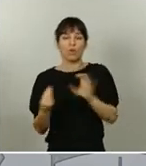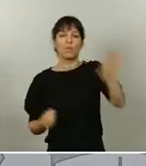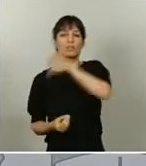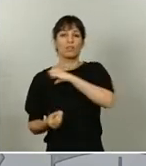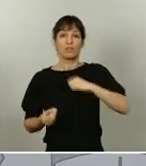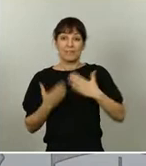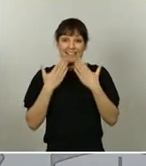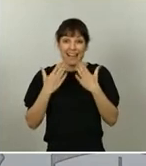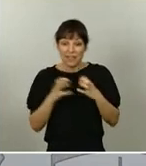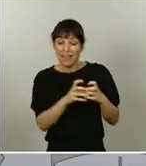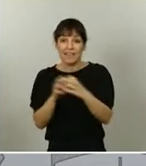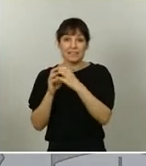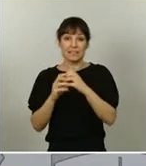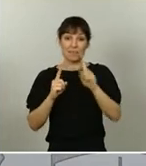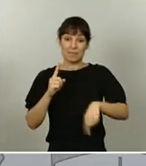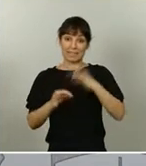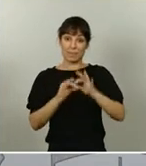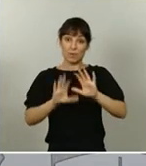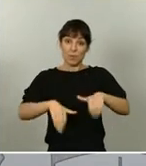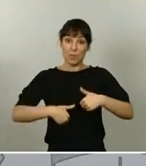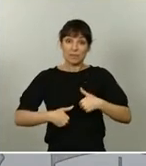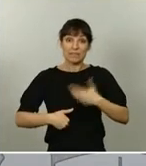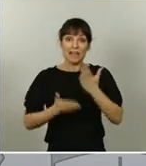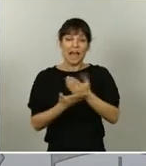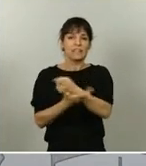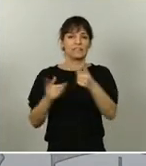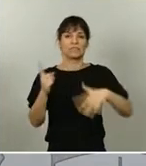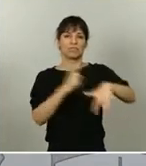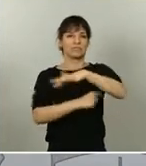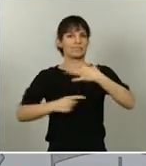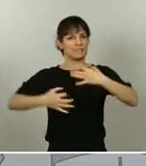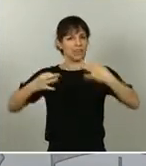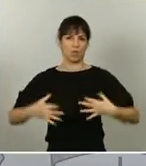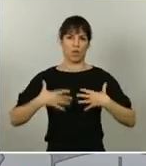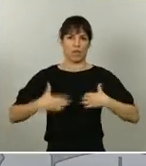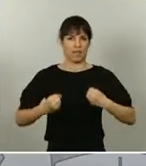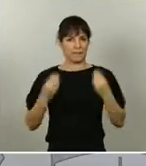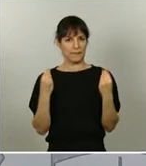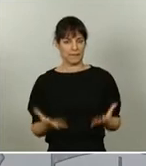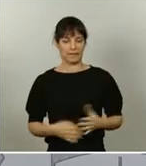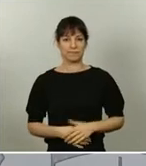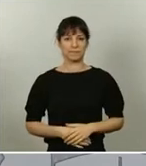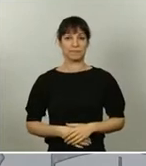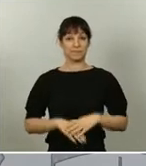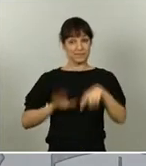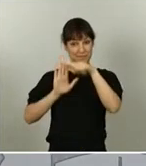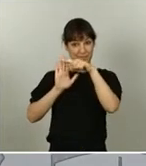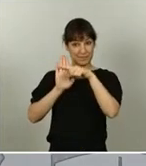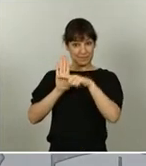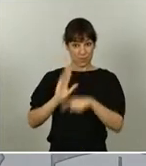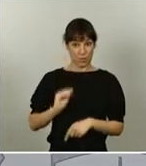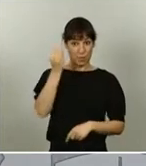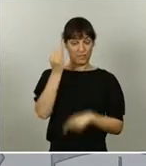en el mes de septiembre será en un entorno seguro y saludable. Las medidas definidas procuran reducir